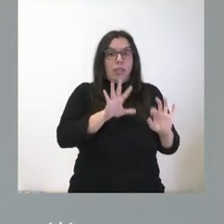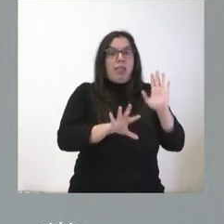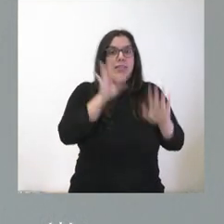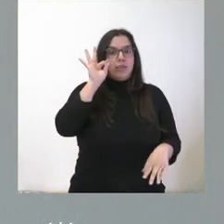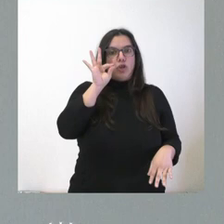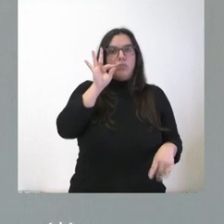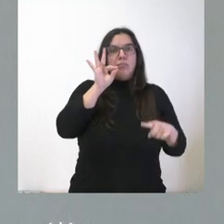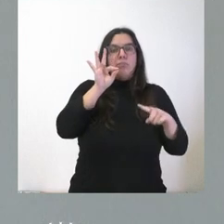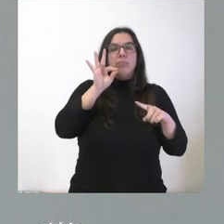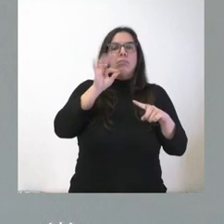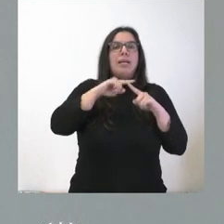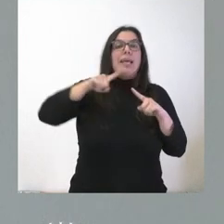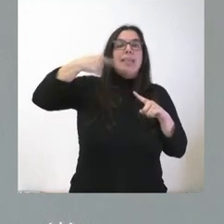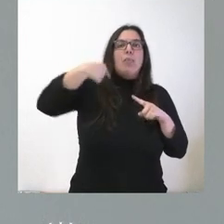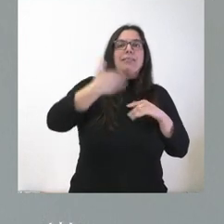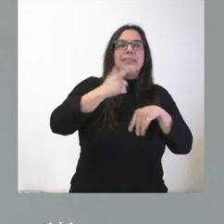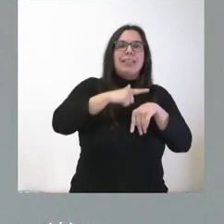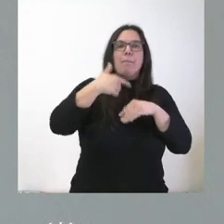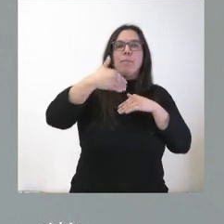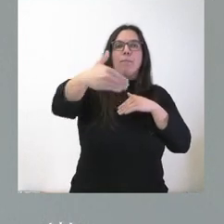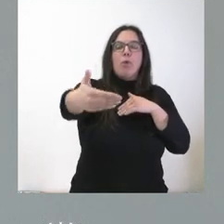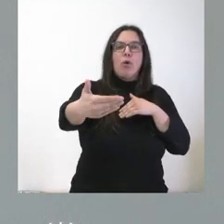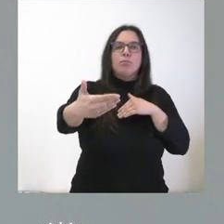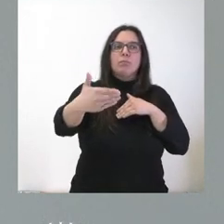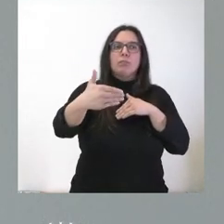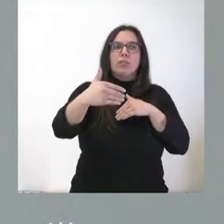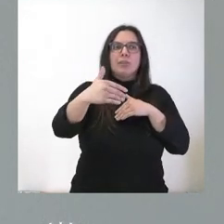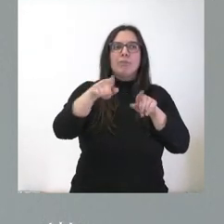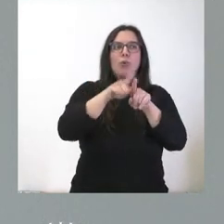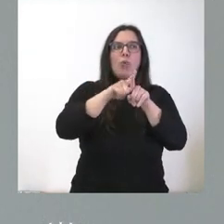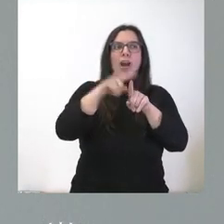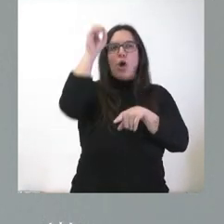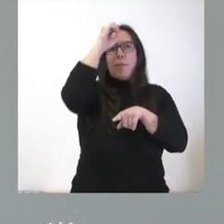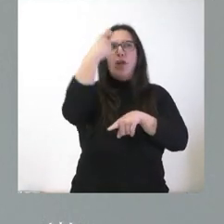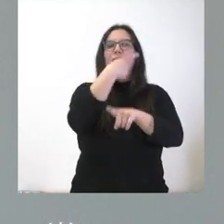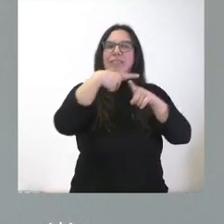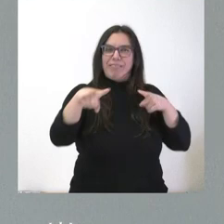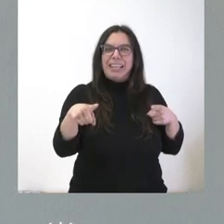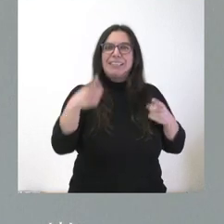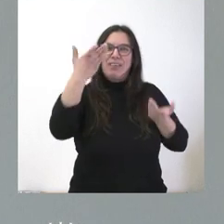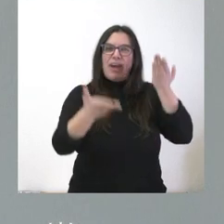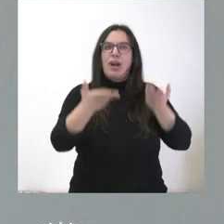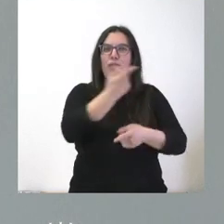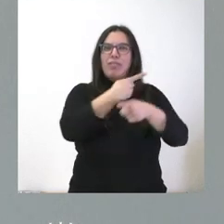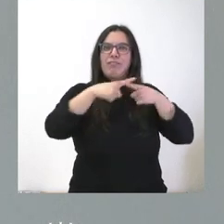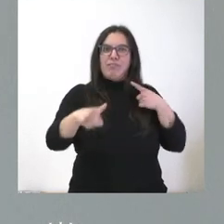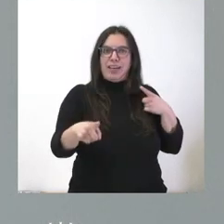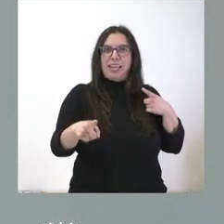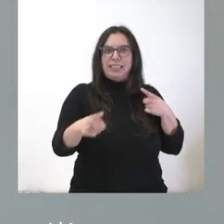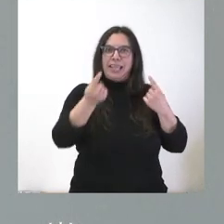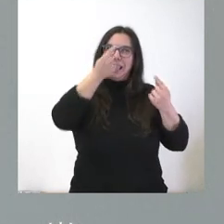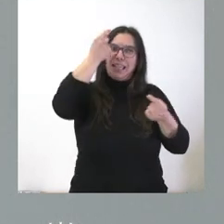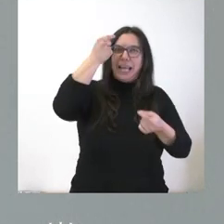judicialmente y con el paso del tiempo, se valoran con el mismo nivel de detalle